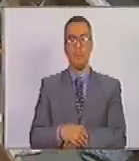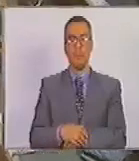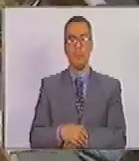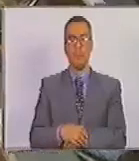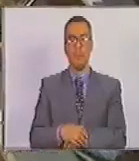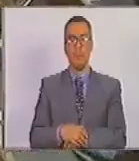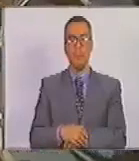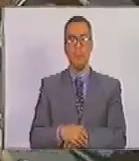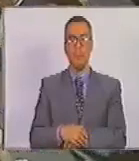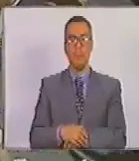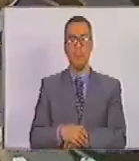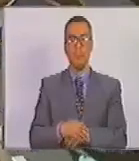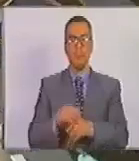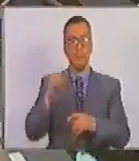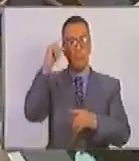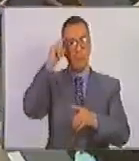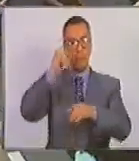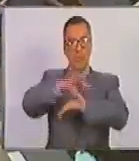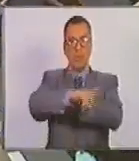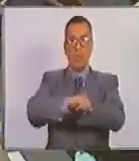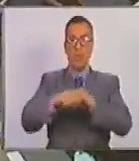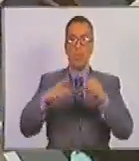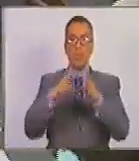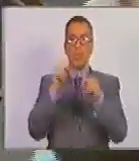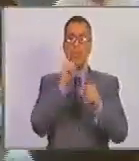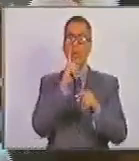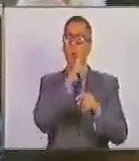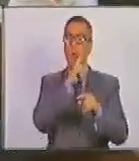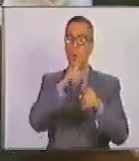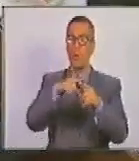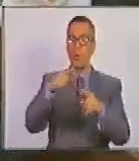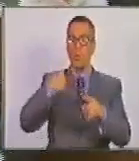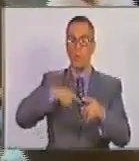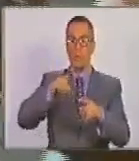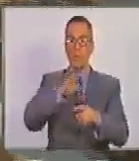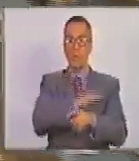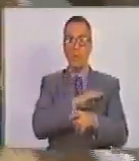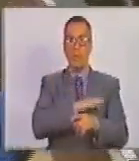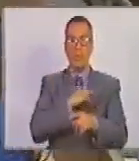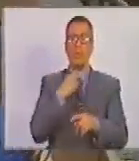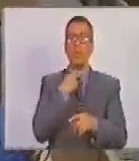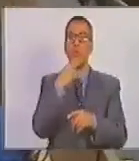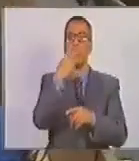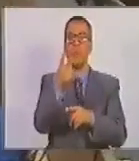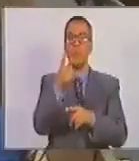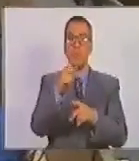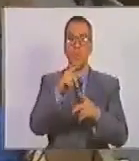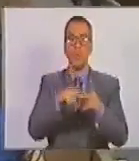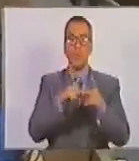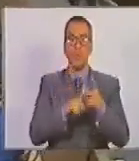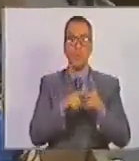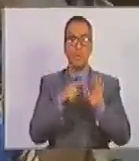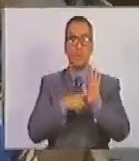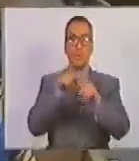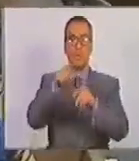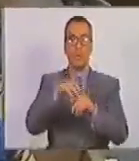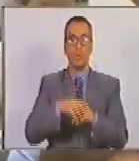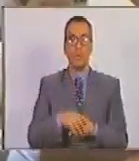Soy un plagio de todos los nombres que contengo. Sus voces emergen transidas